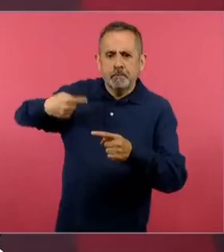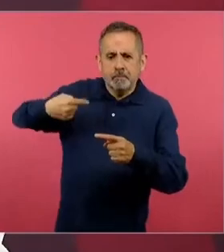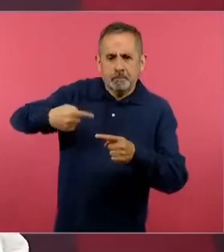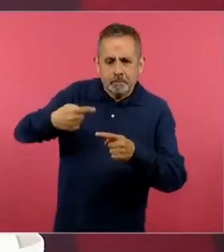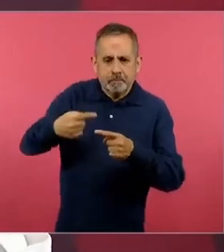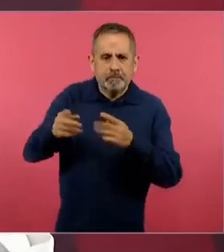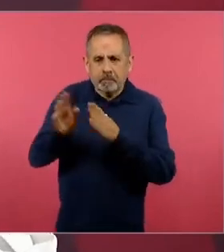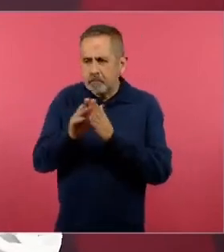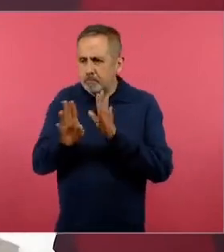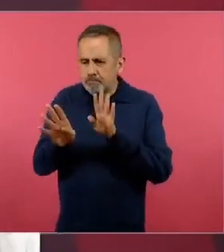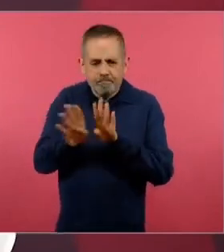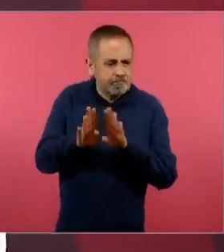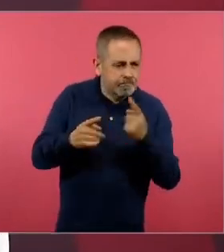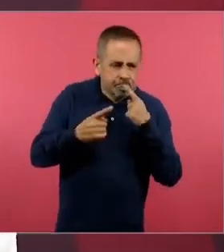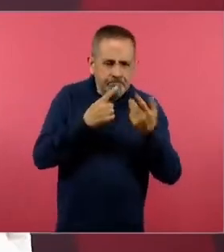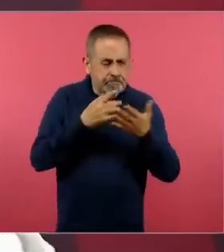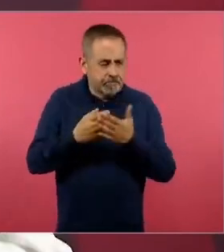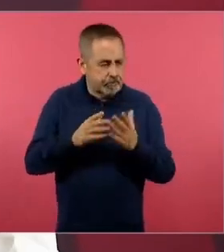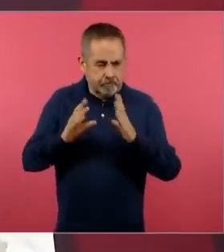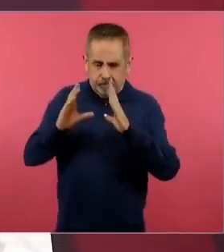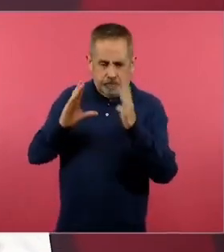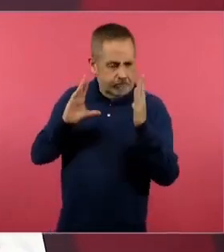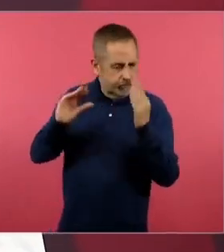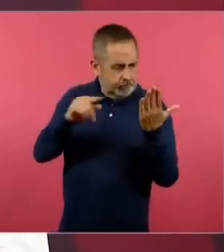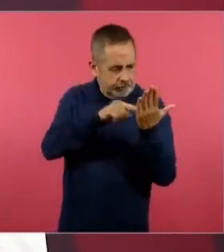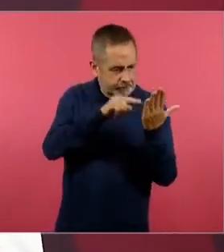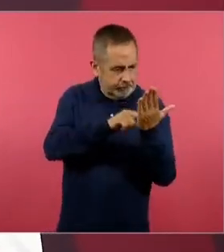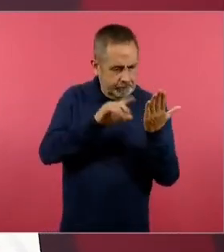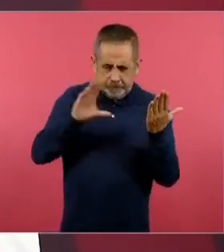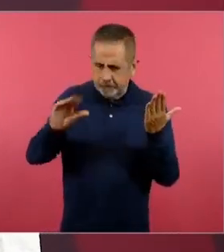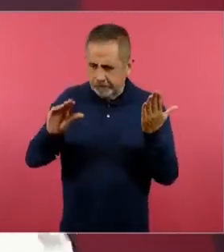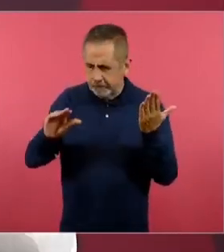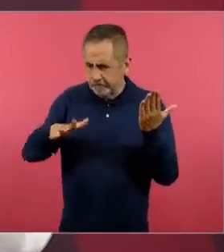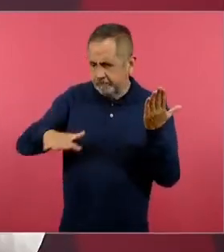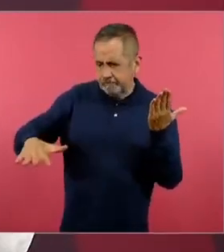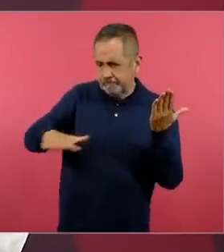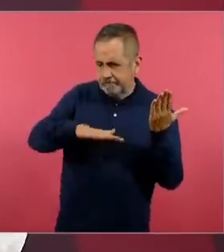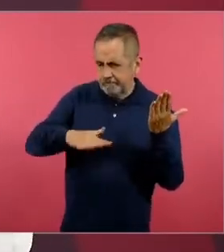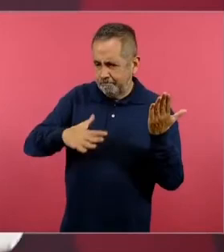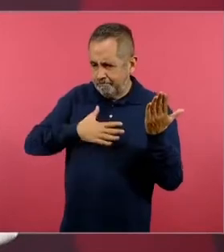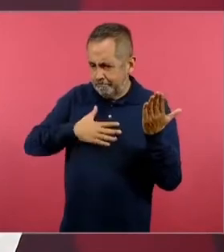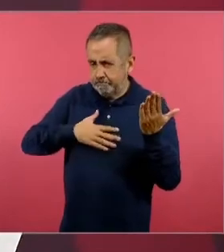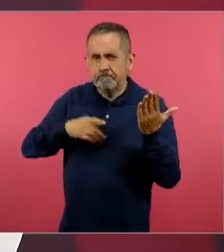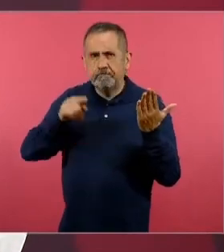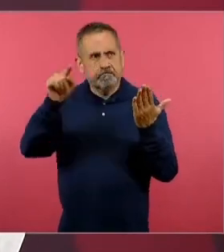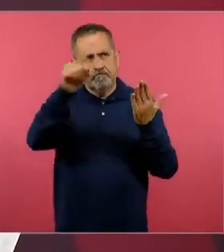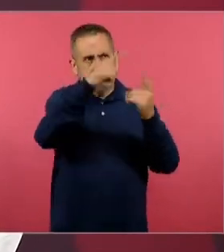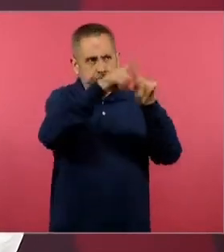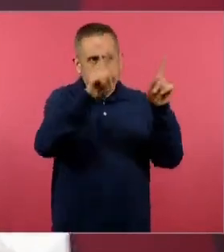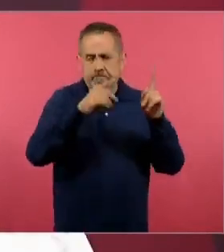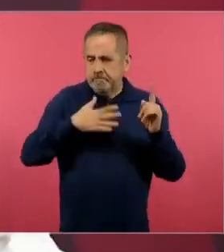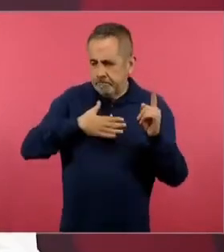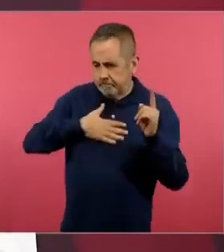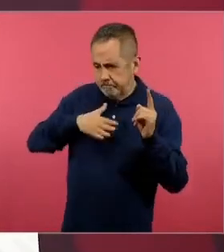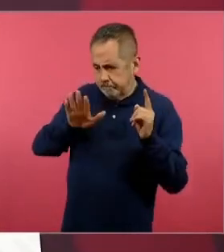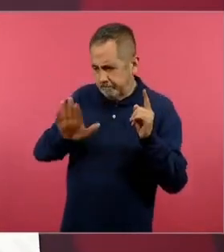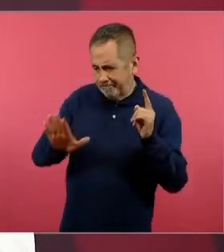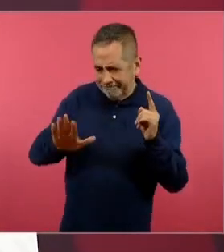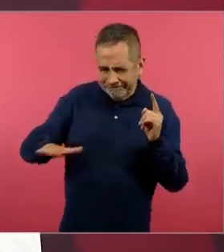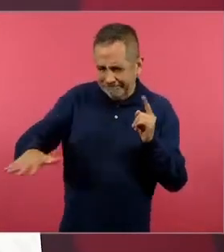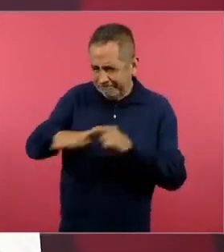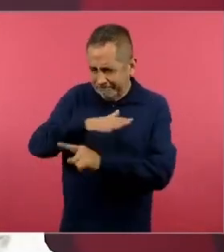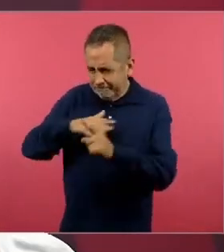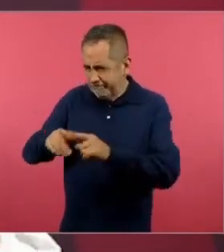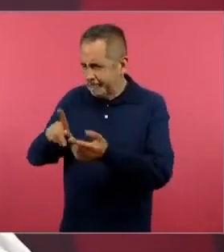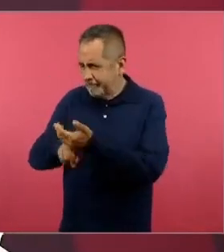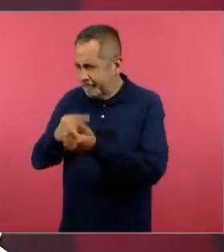cómo vinculamos lo que tengo que enseñar con en mi contexto lo que me dicen que tienen que aprender el niño y la niña con